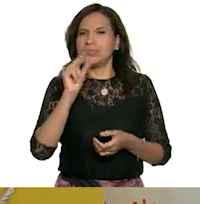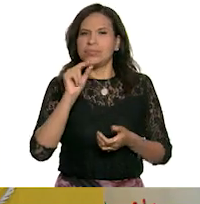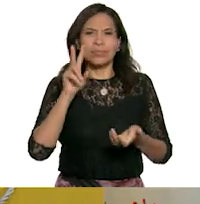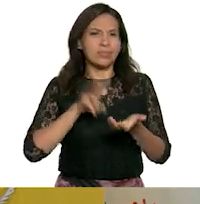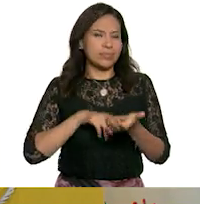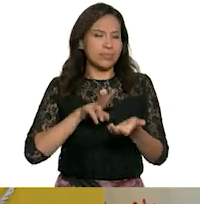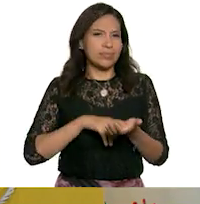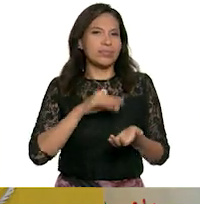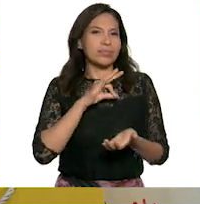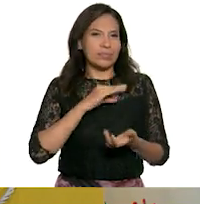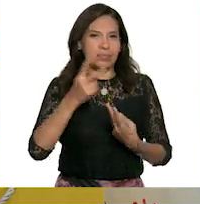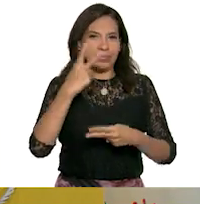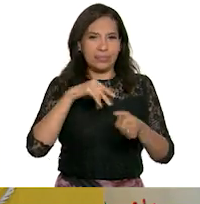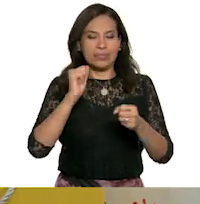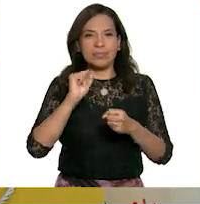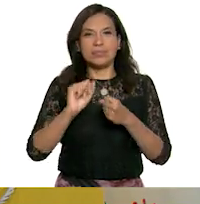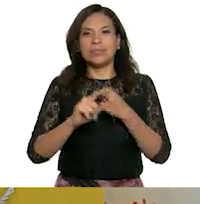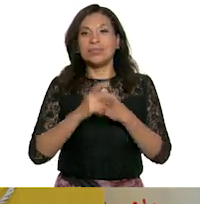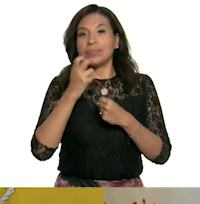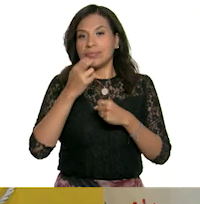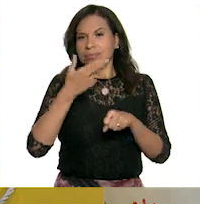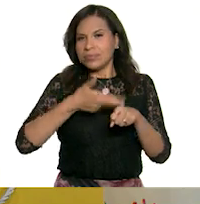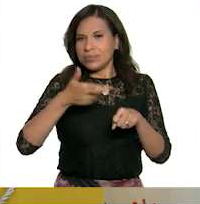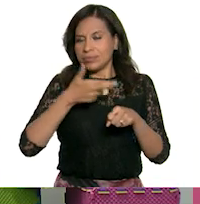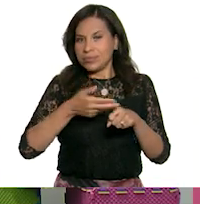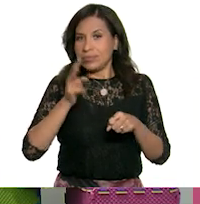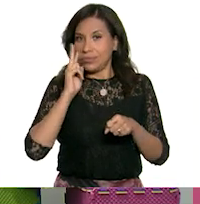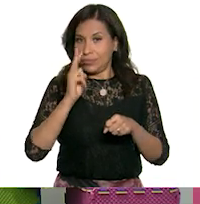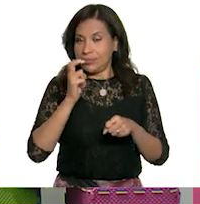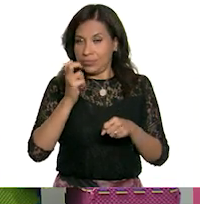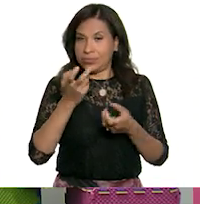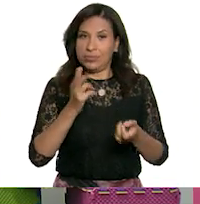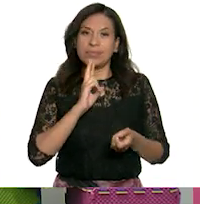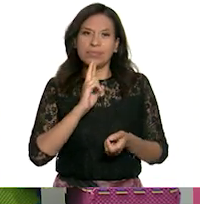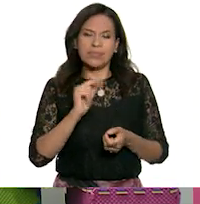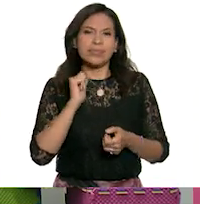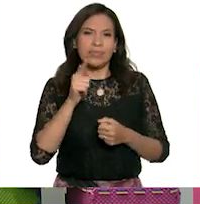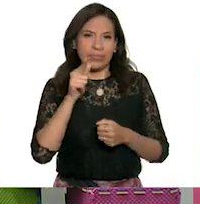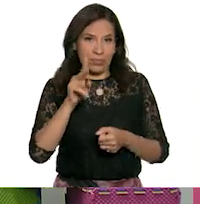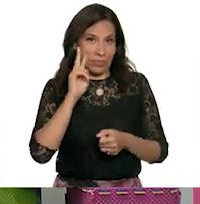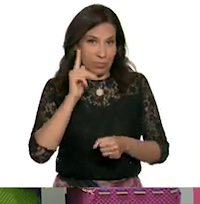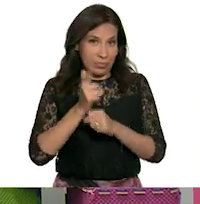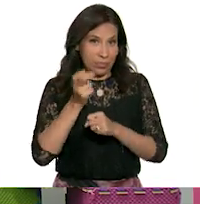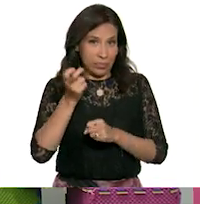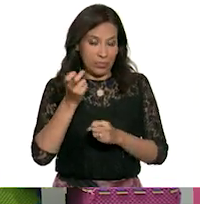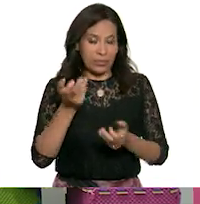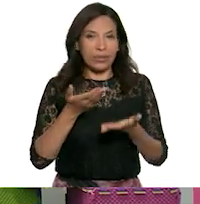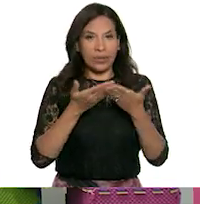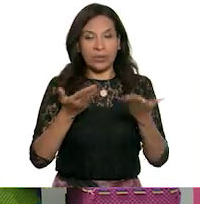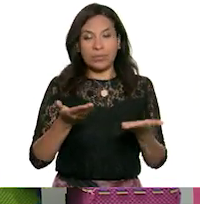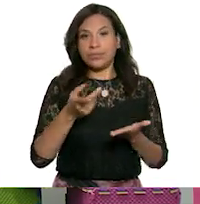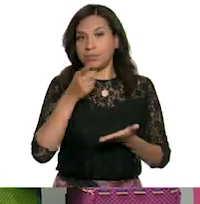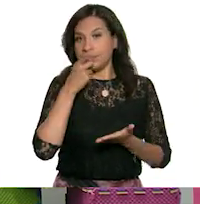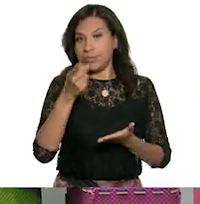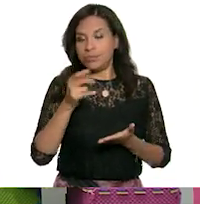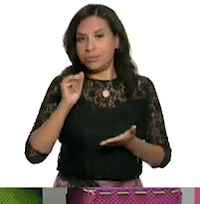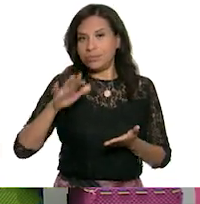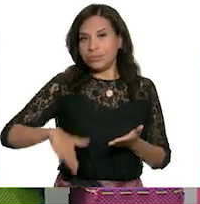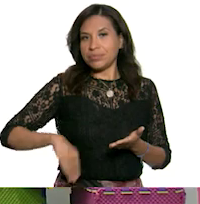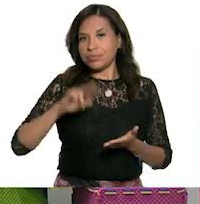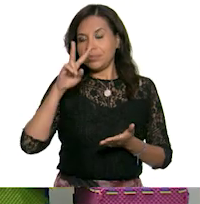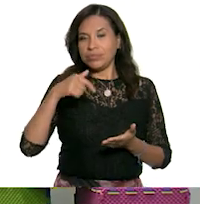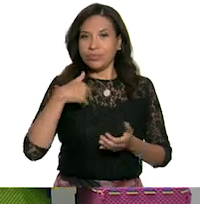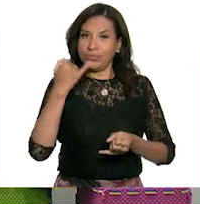valoraste las posibles soluciones. ¿Te diste cuenta? Ay, la verdad es que no maestra Eli. Ahora que lo dice, pues sí,